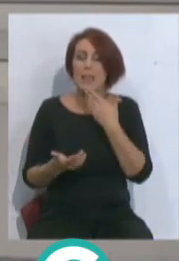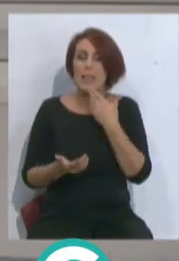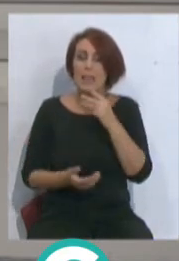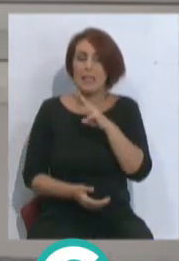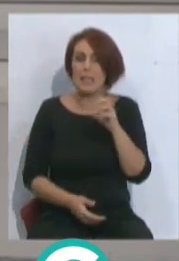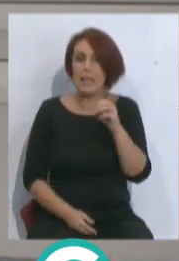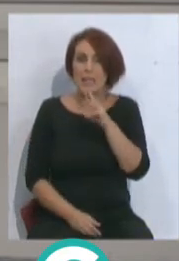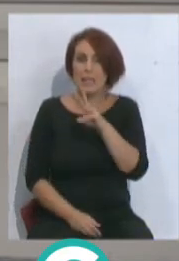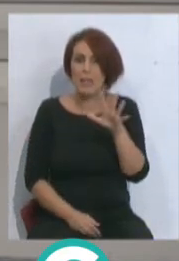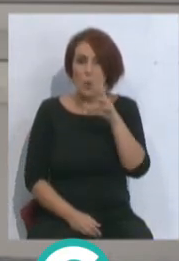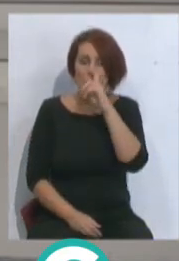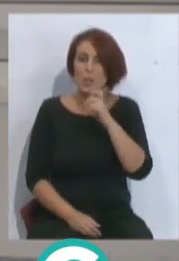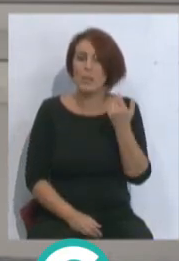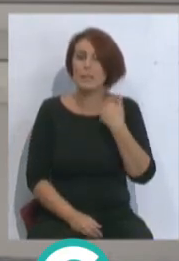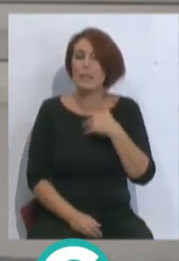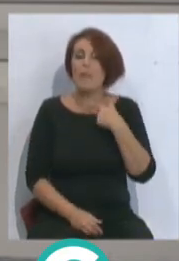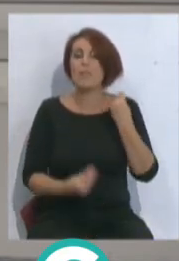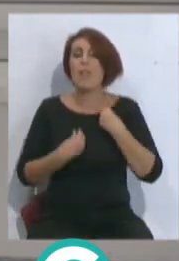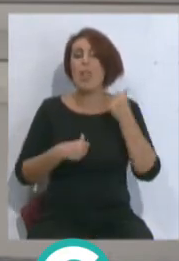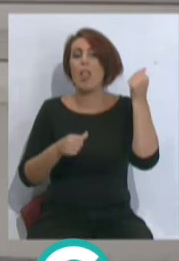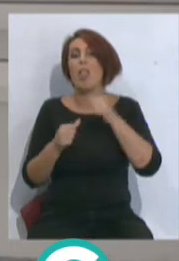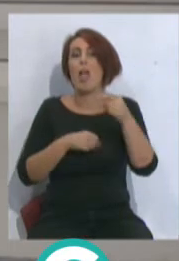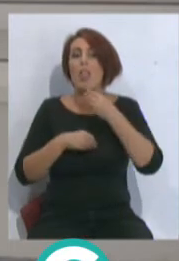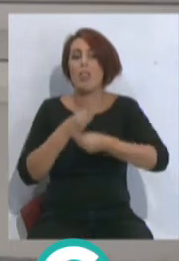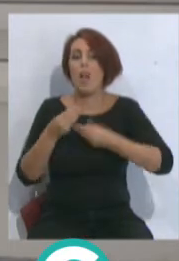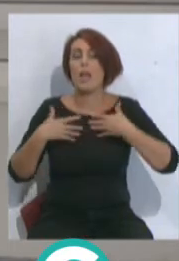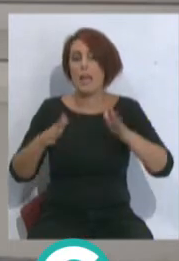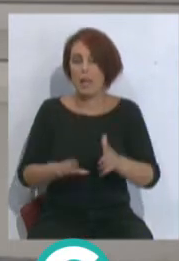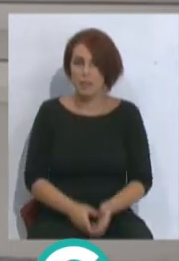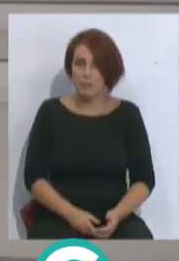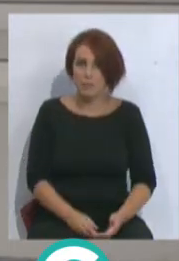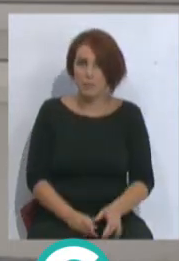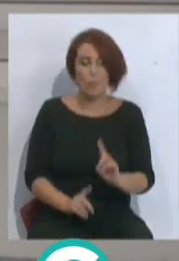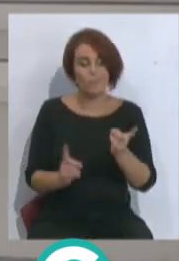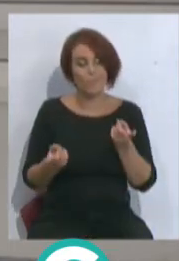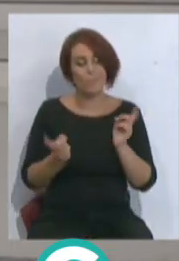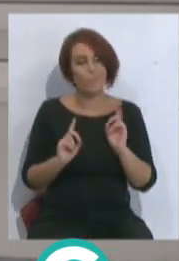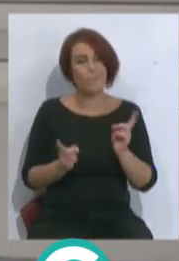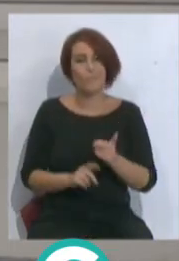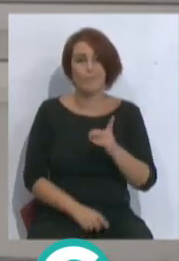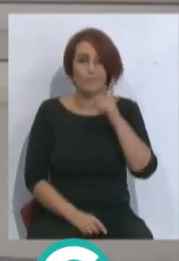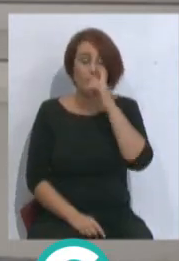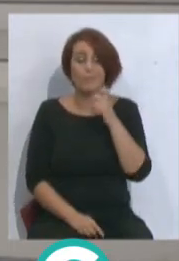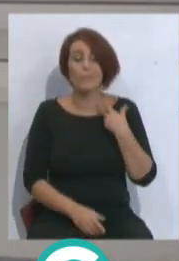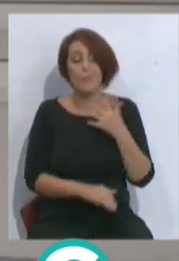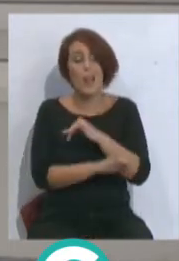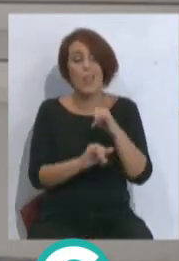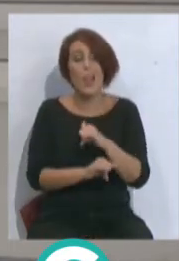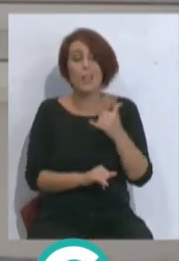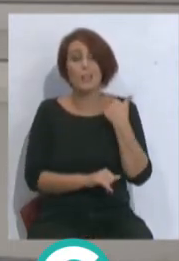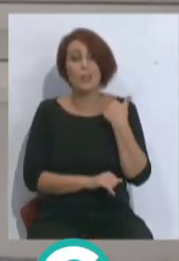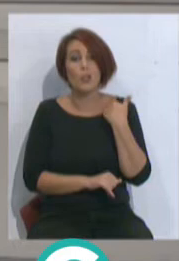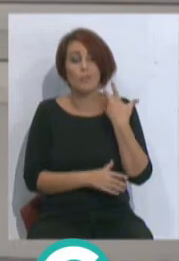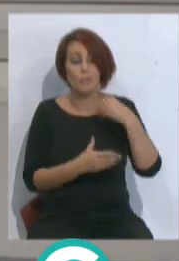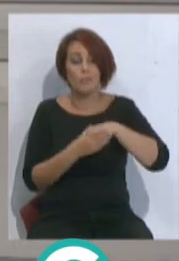35 años y ya tenés toda la vida por delante y podés hacer lo que quieras. Sí, no. A mí esos años de felicidad que yo tuve